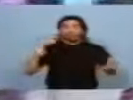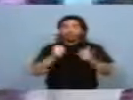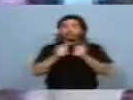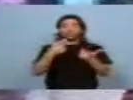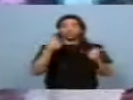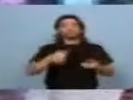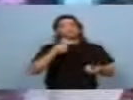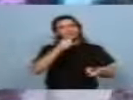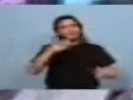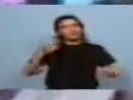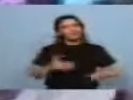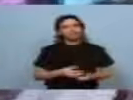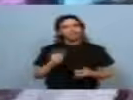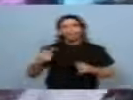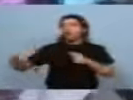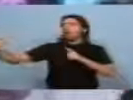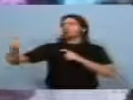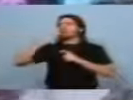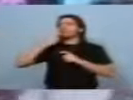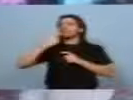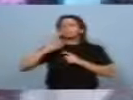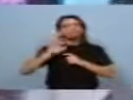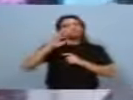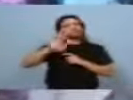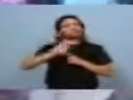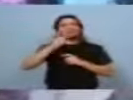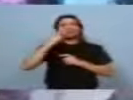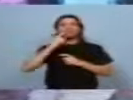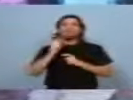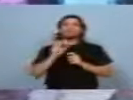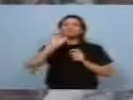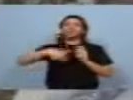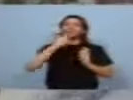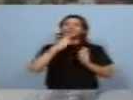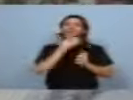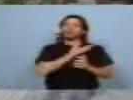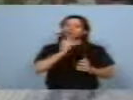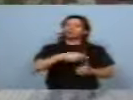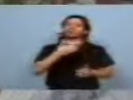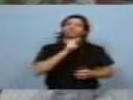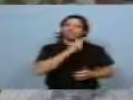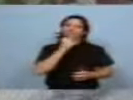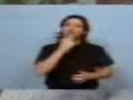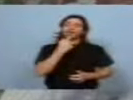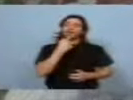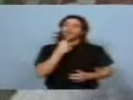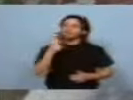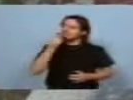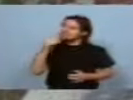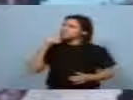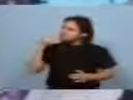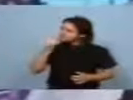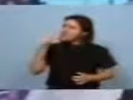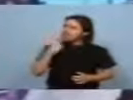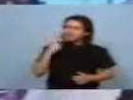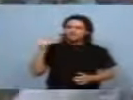vos. ¿A vos no te parece que la oposición debería chorear de algún plan de gobierno a esta mujer? Mirá vos que sos bicha, mirá vos que sos